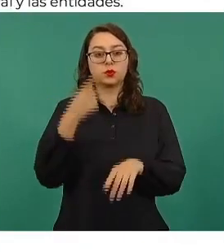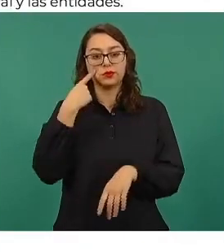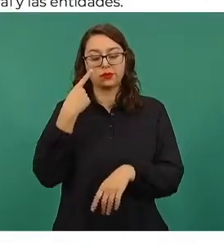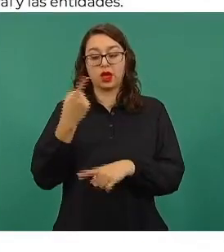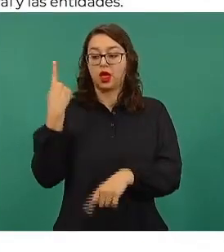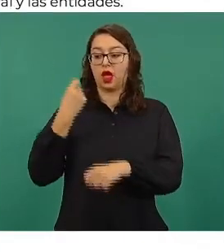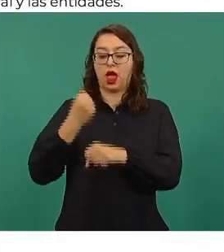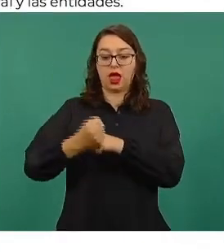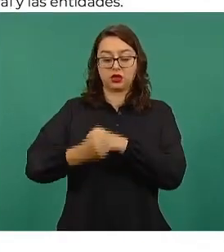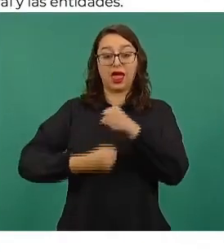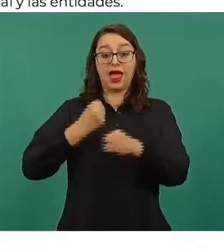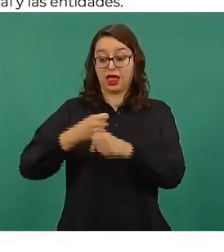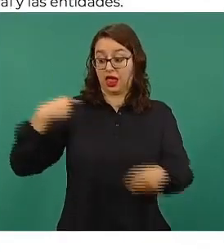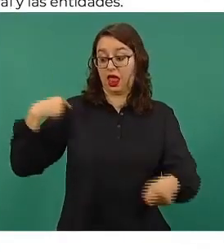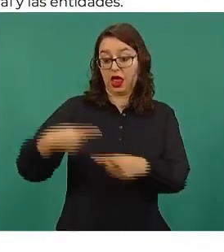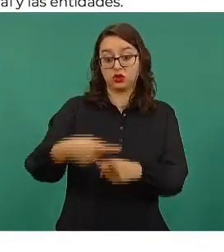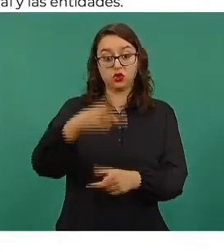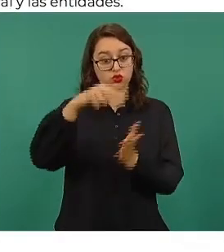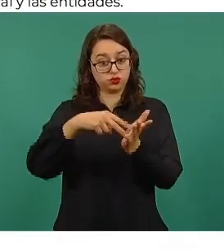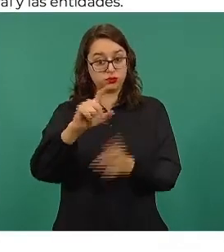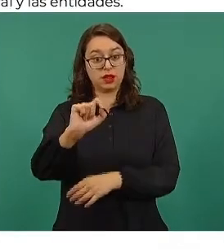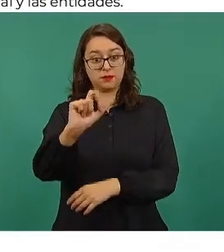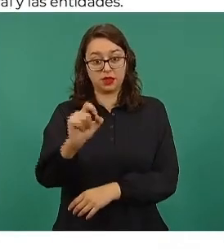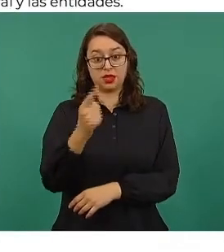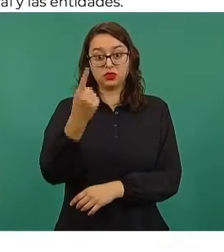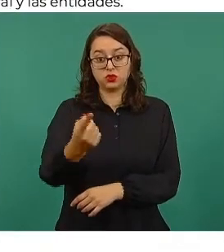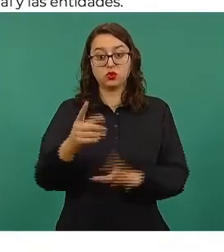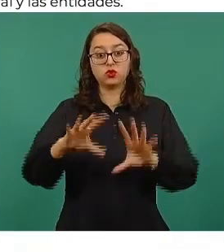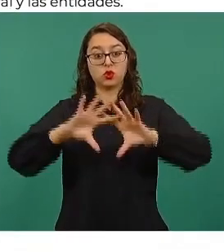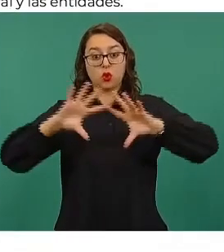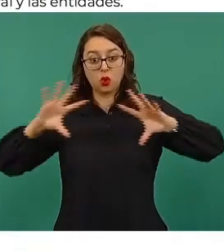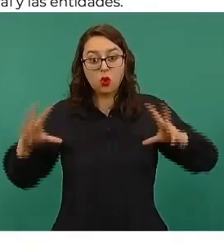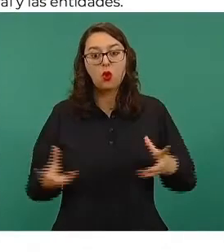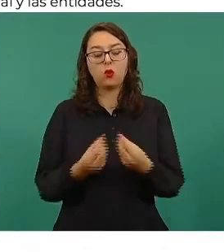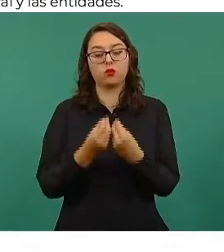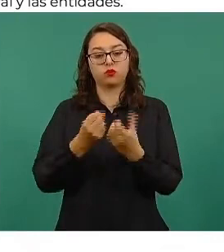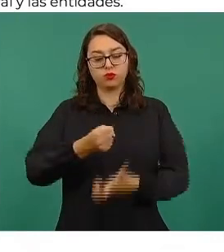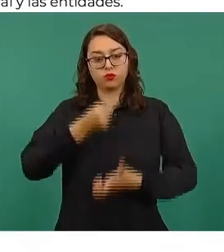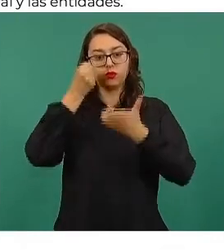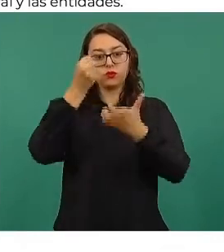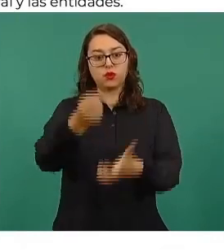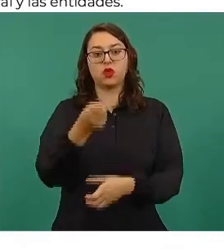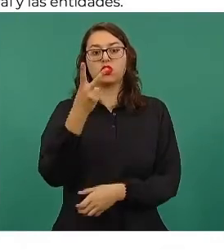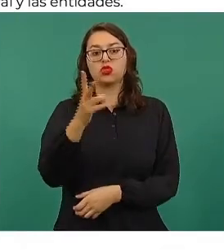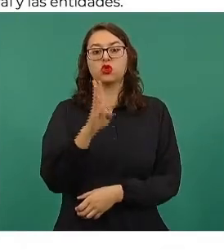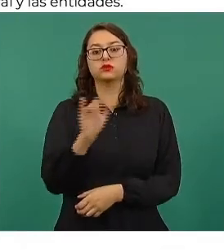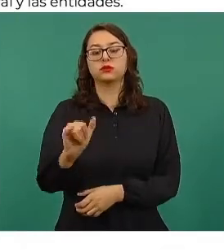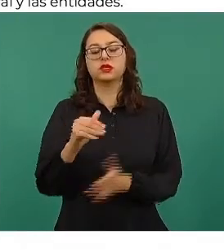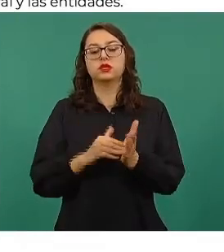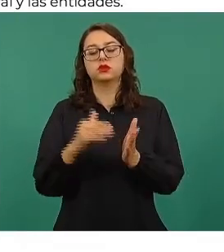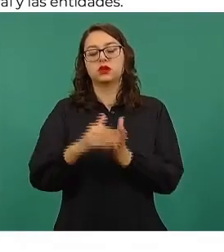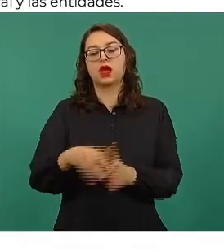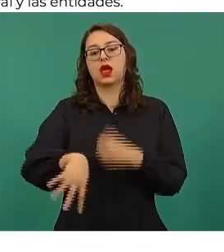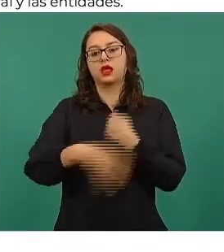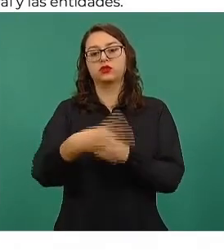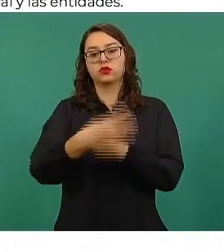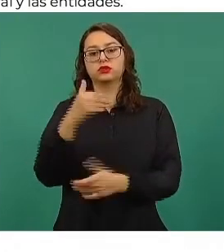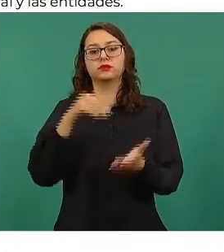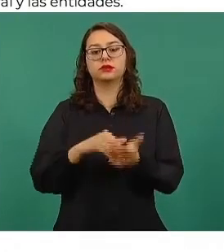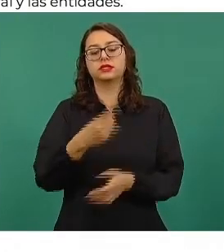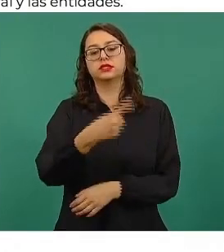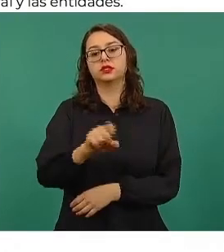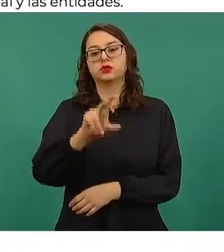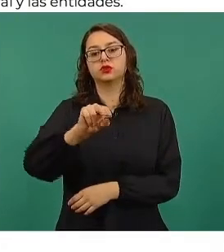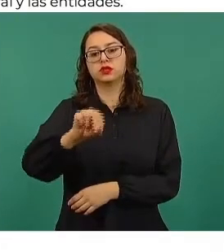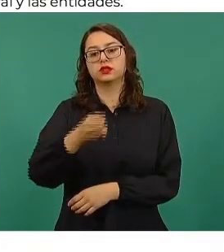mil veintiuno para cada uno de ellos. Como se observa, el total del gasto federalizado asciende a dos billones catorce mil ciento ochenta y tres